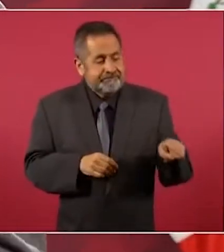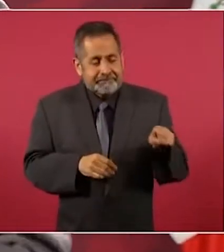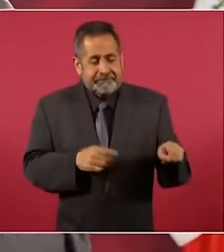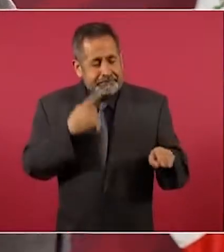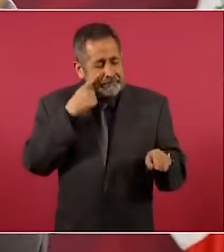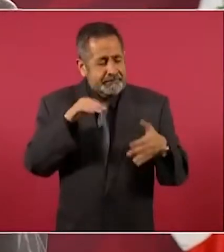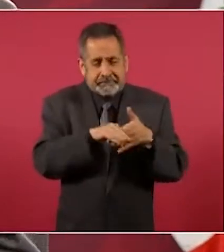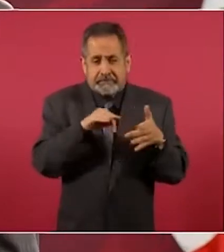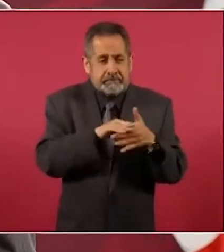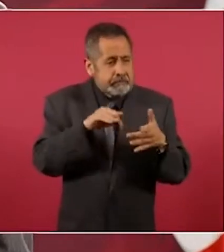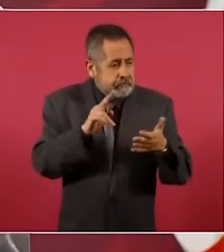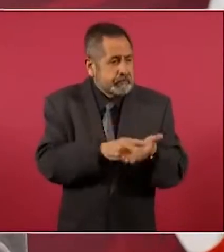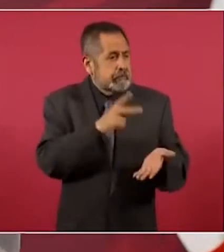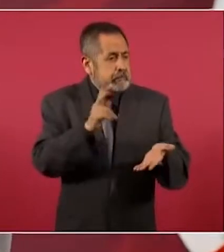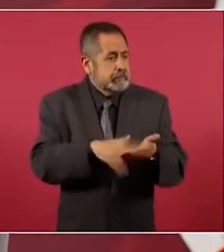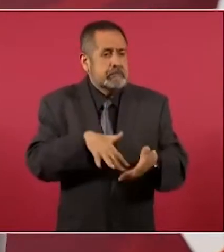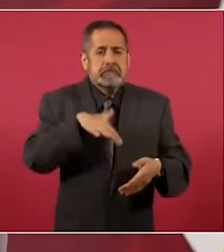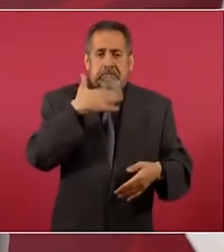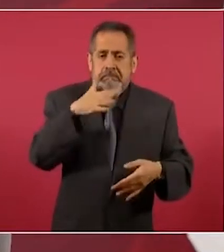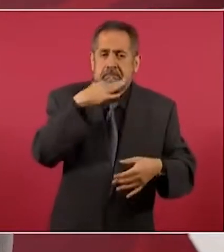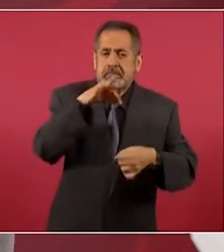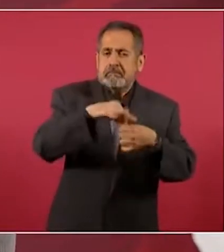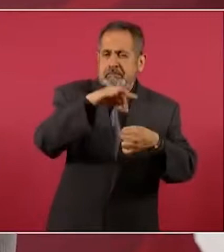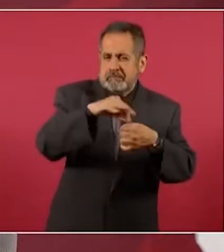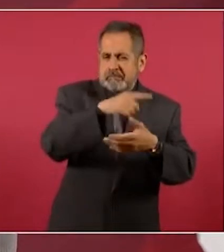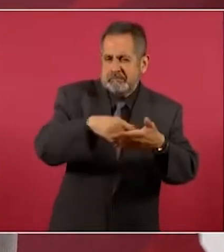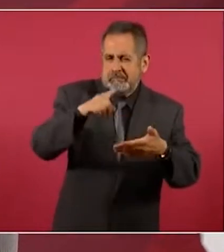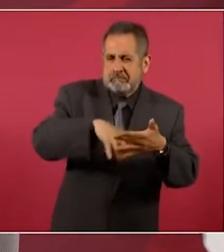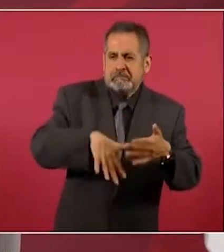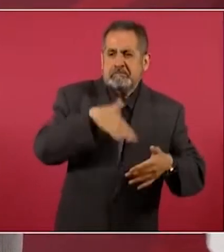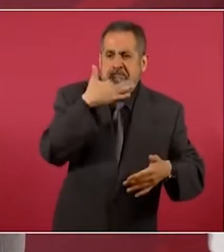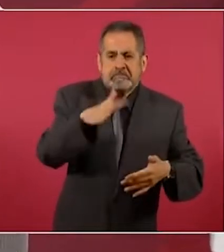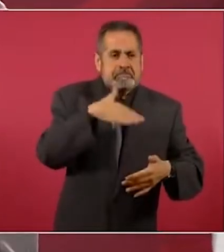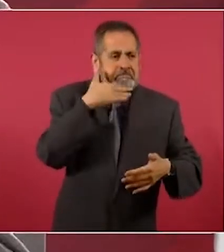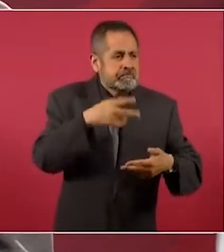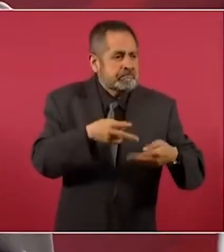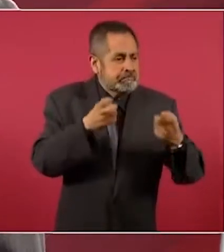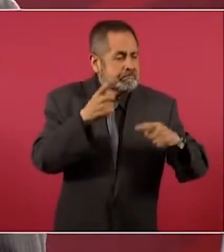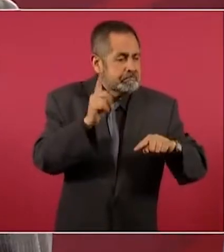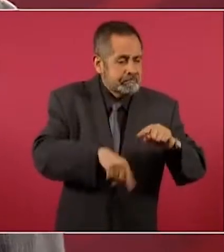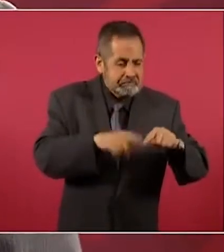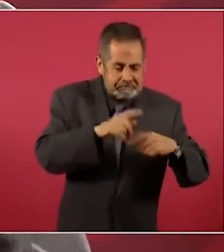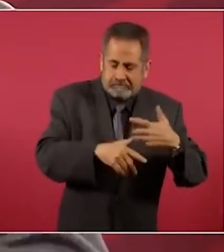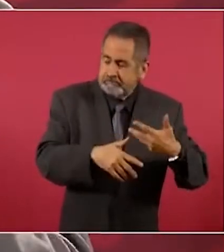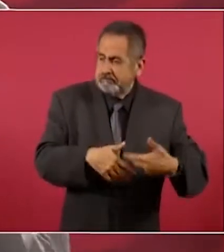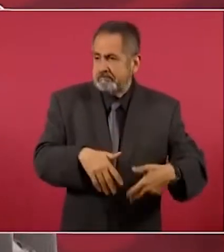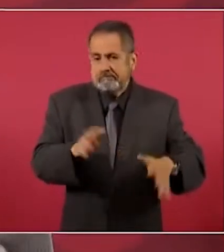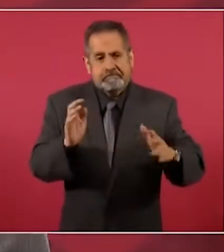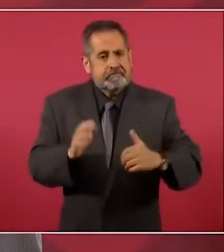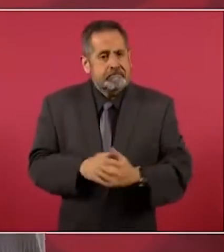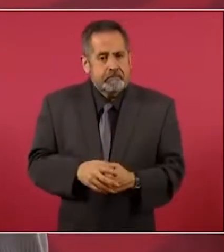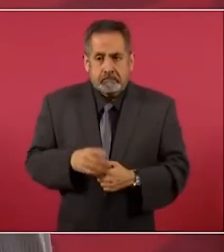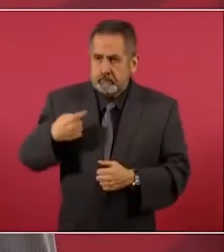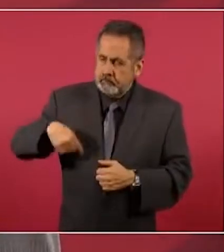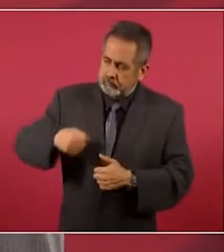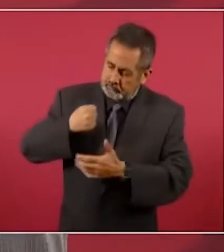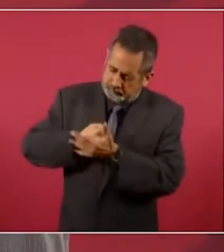en donde ha sido una constante y nos ha costado muchísimo.